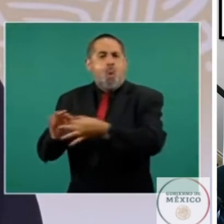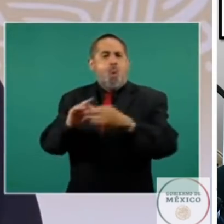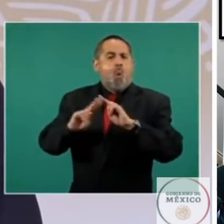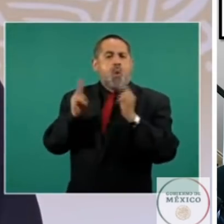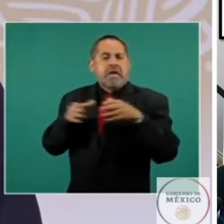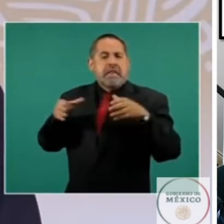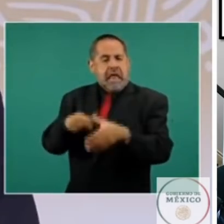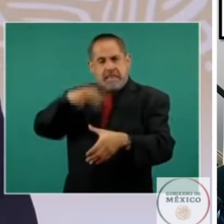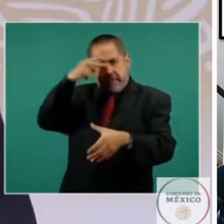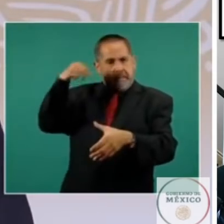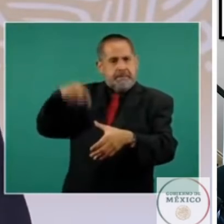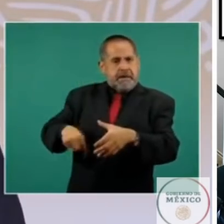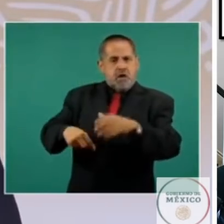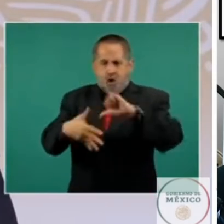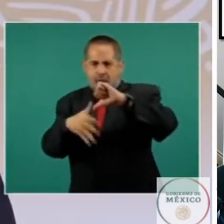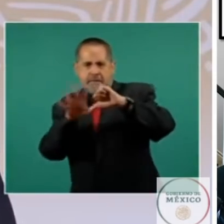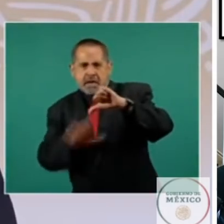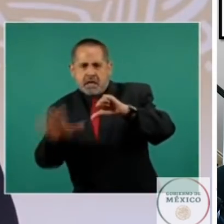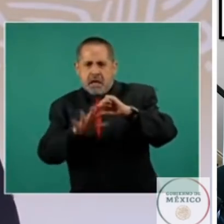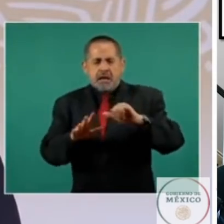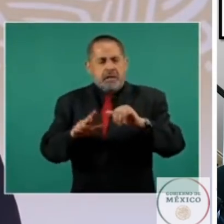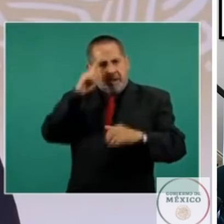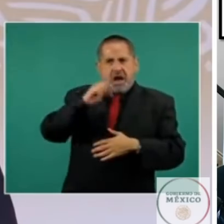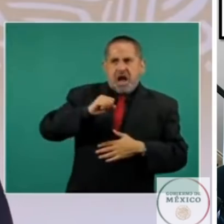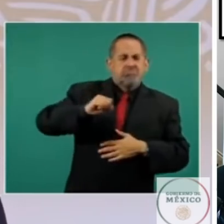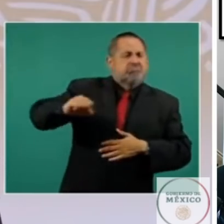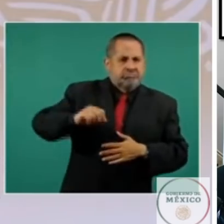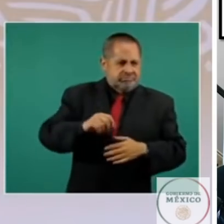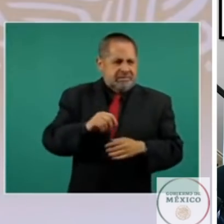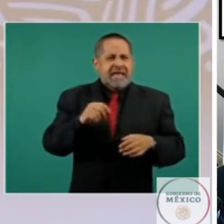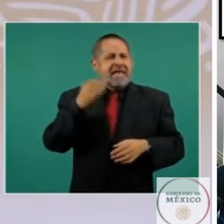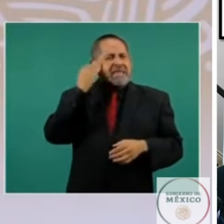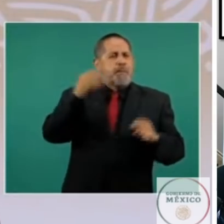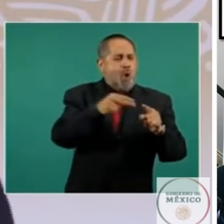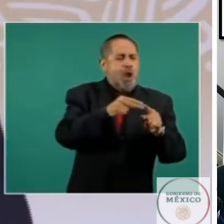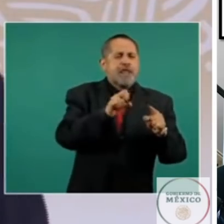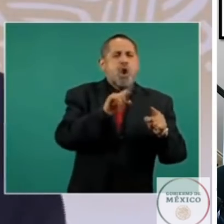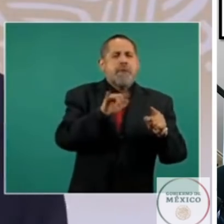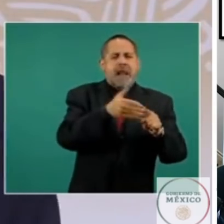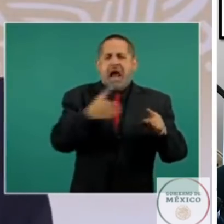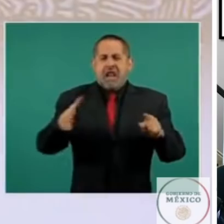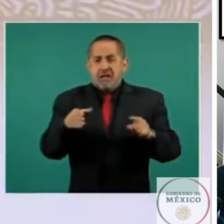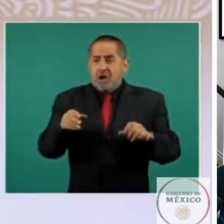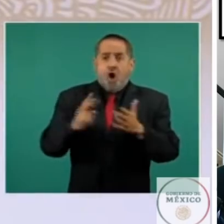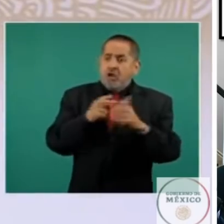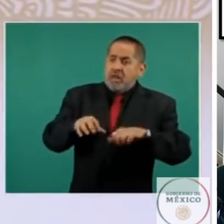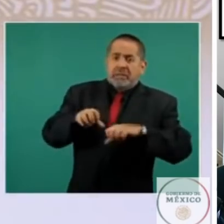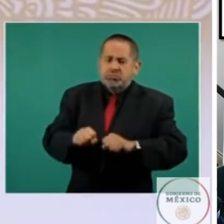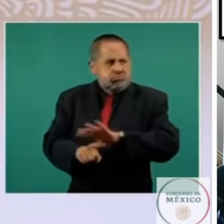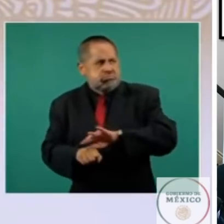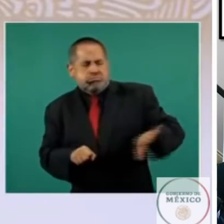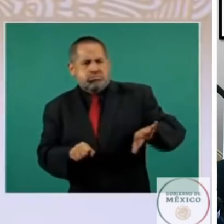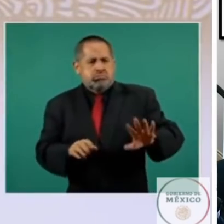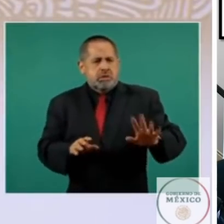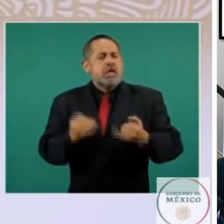nuestra América frente al proyecto de recolonización neoliberal que nos intentan imponer como expresar a